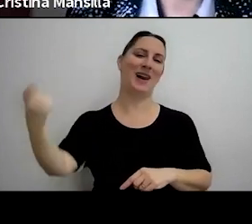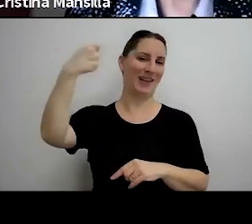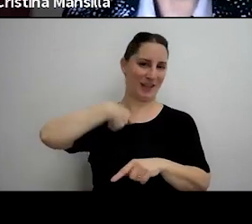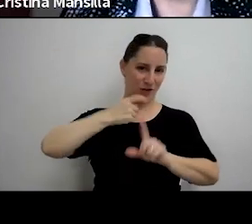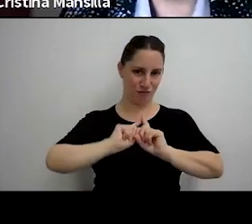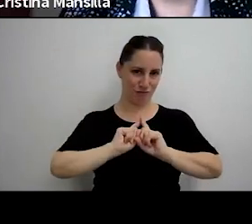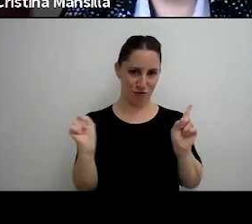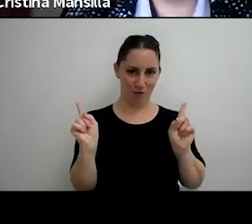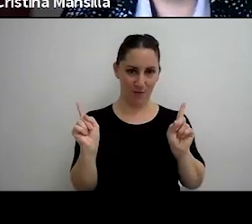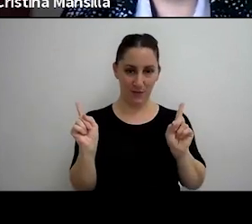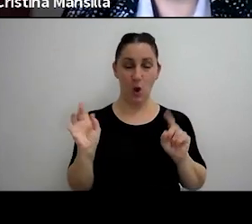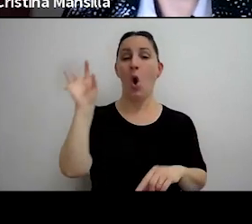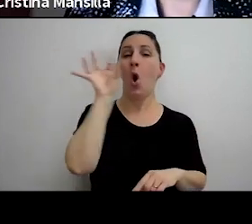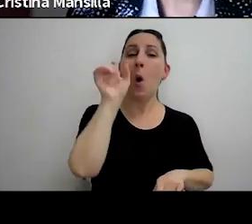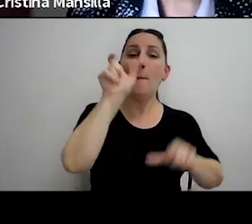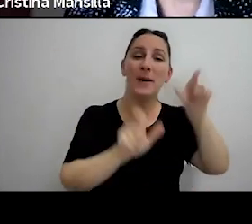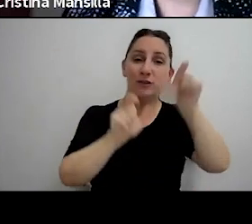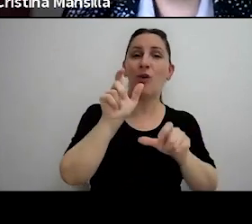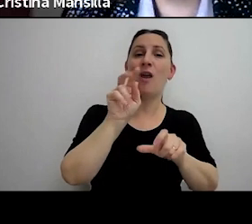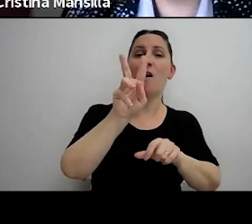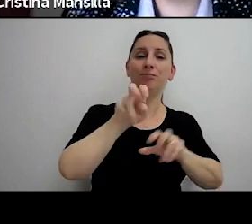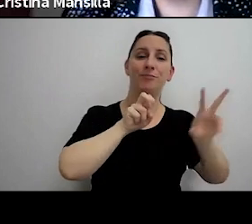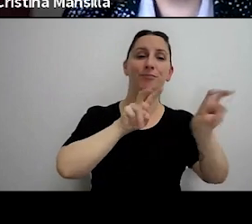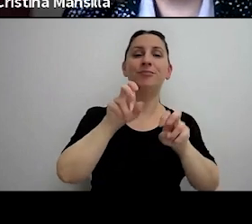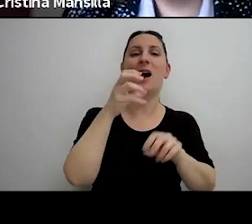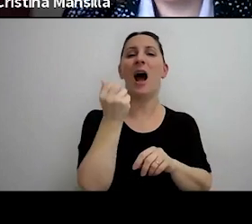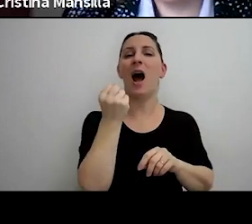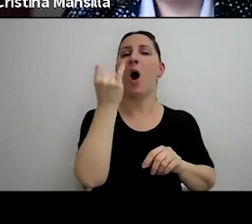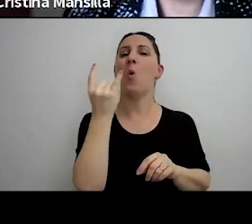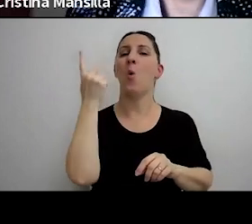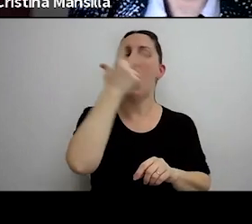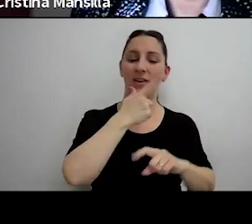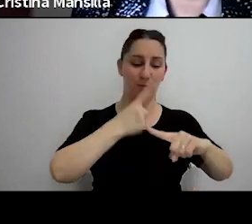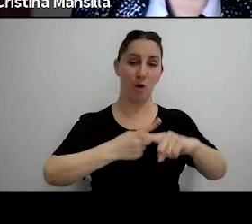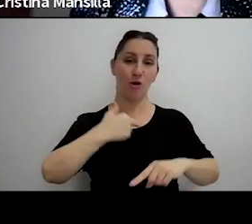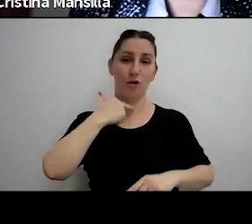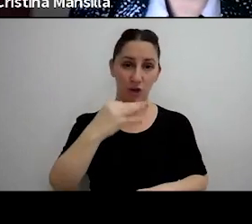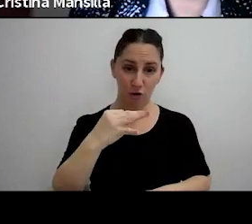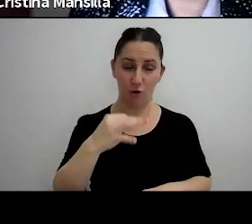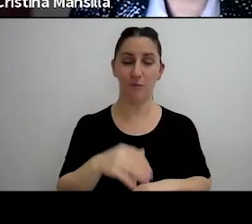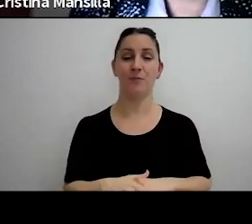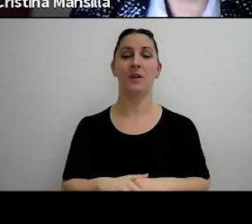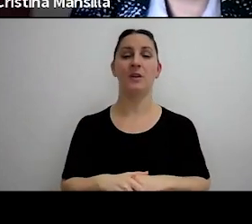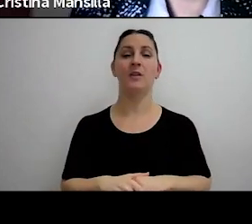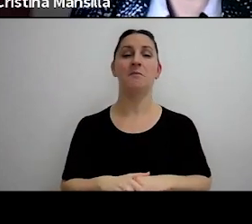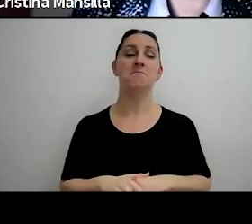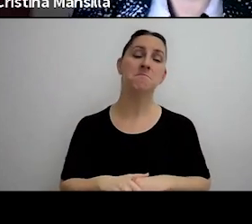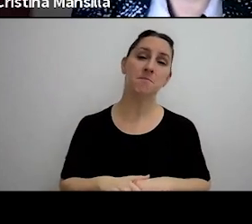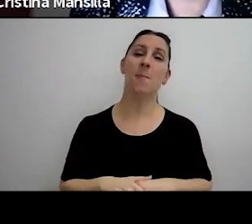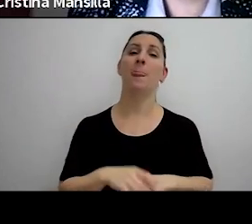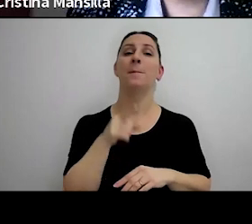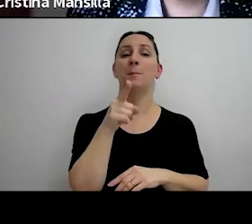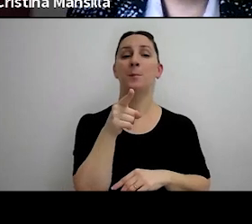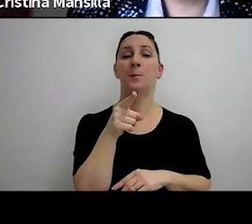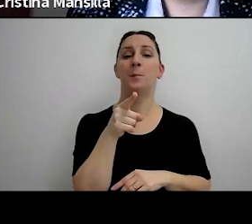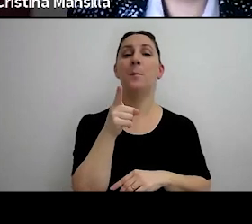o aquellos que perciban asignaciones universales por hijo que no podrían tomar el que